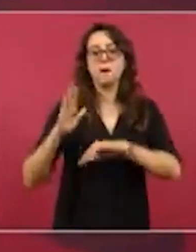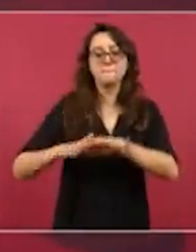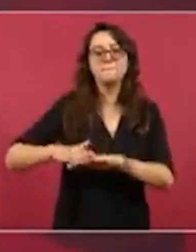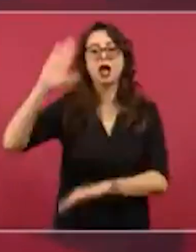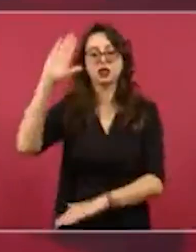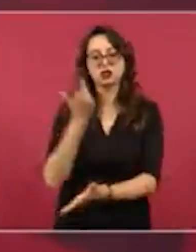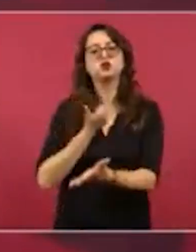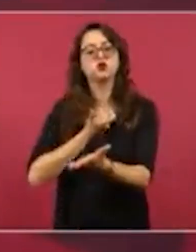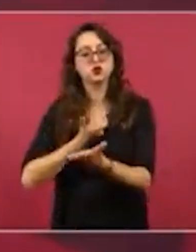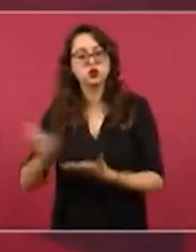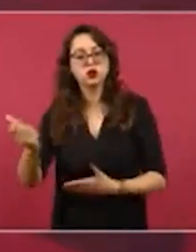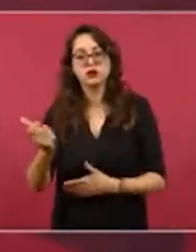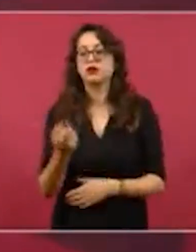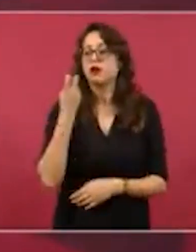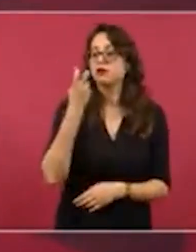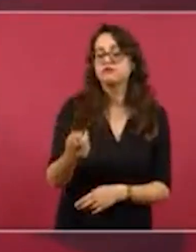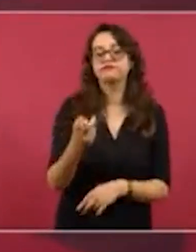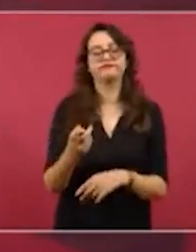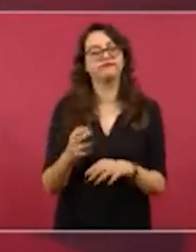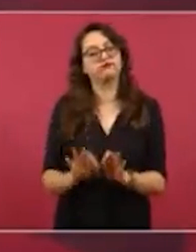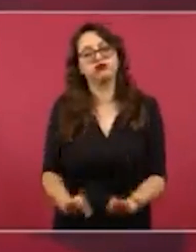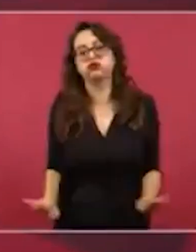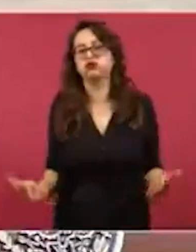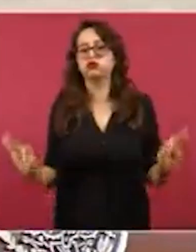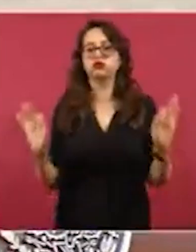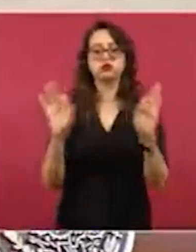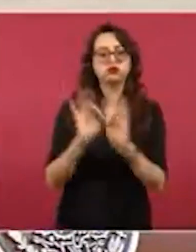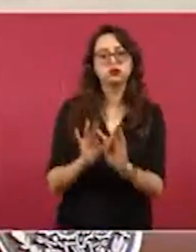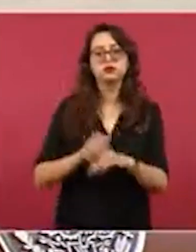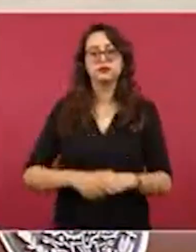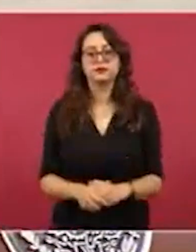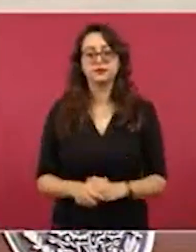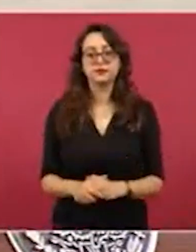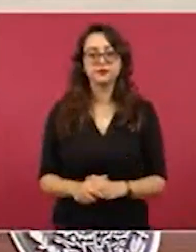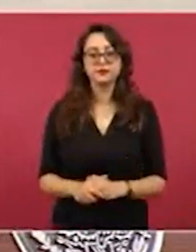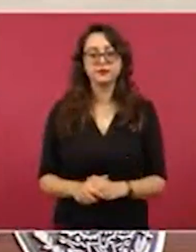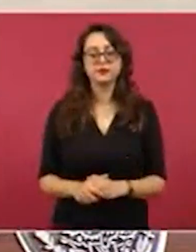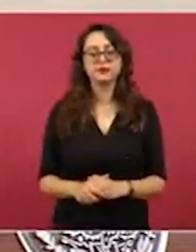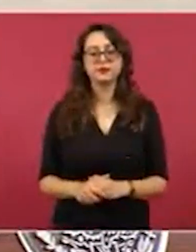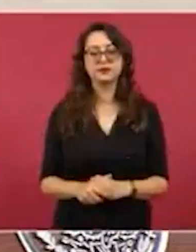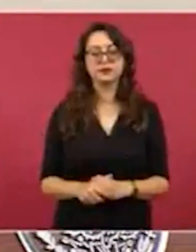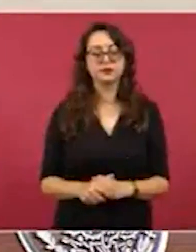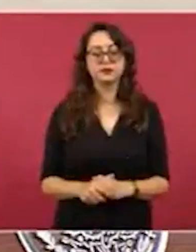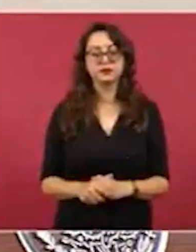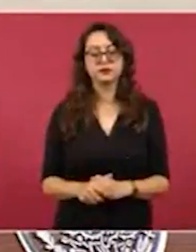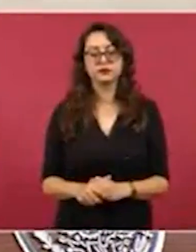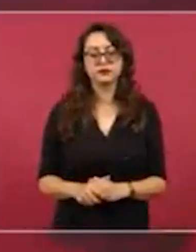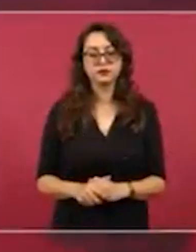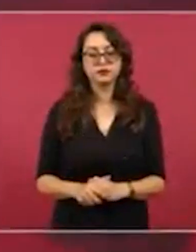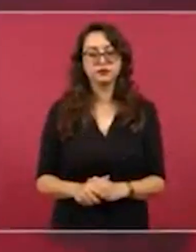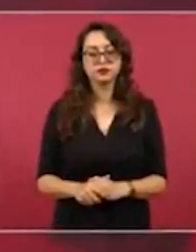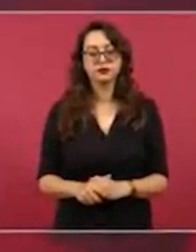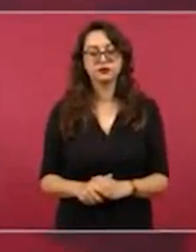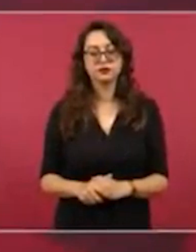mensuales. AMBLU también habló de los avances en la materia educativa y recordó que los nuevos libros de texto están en proceso, los cuales